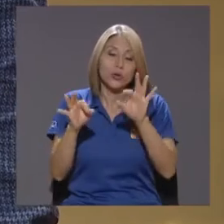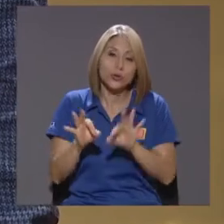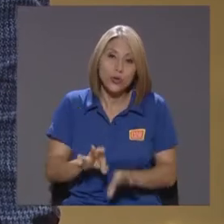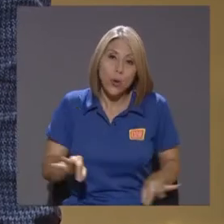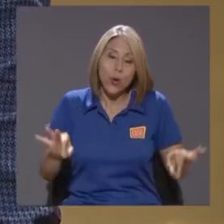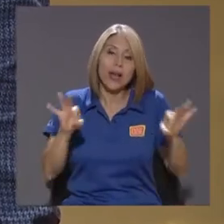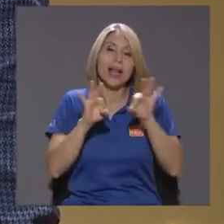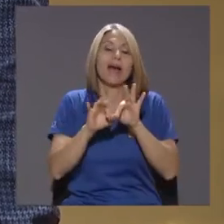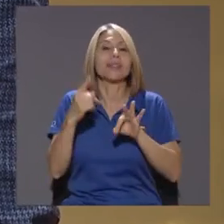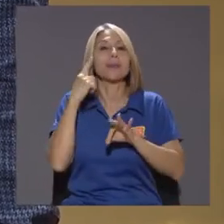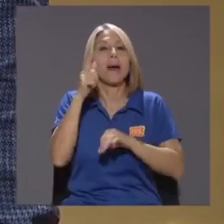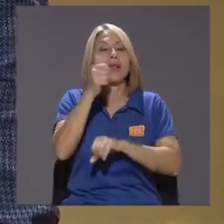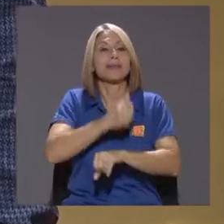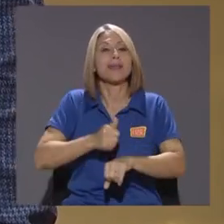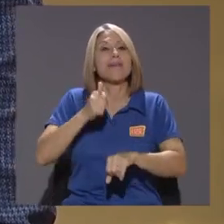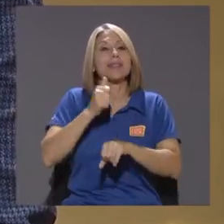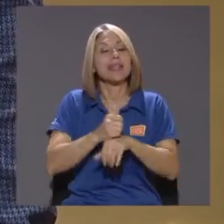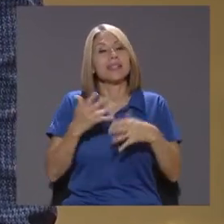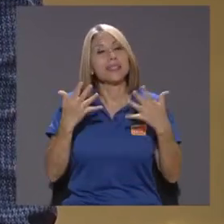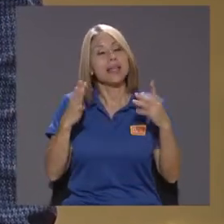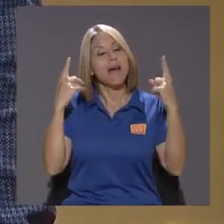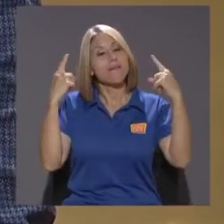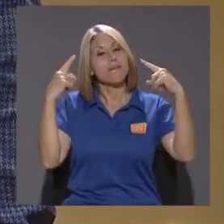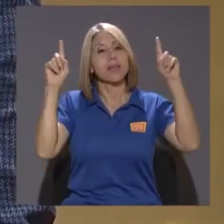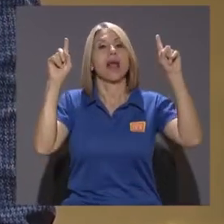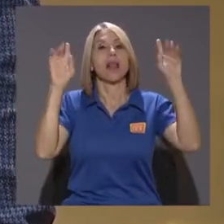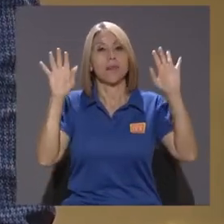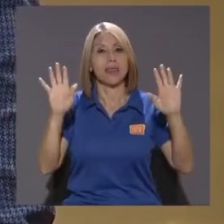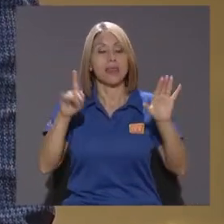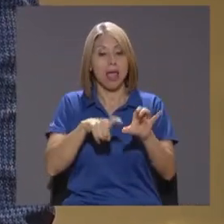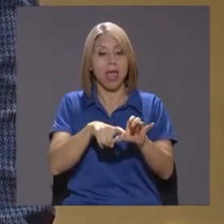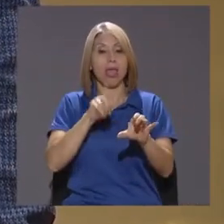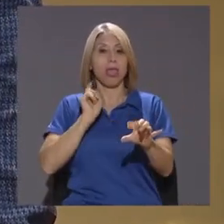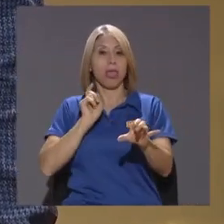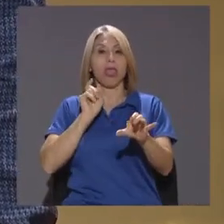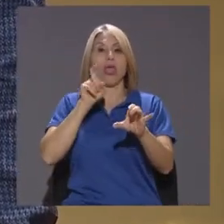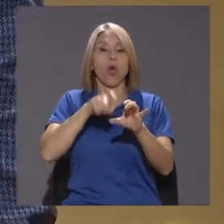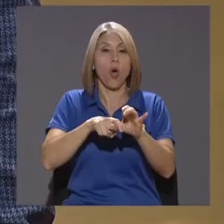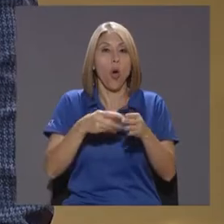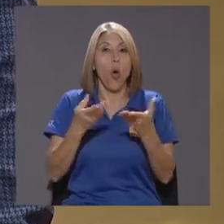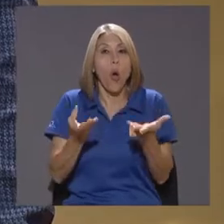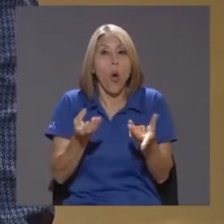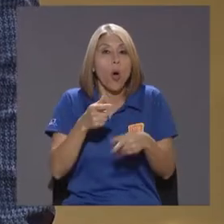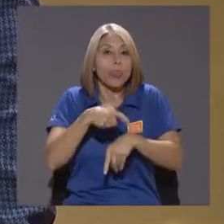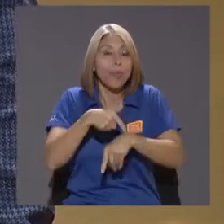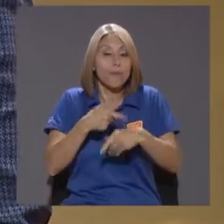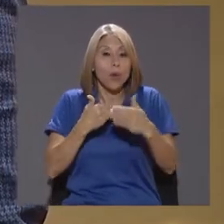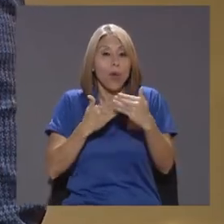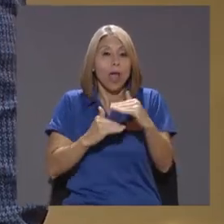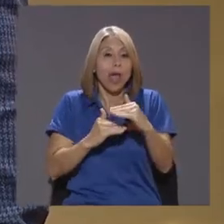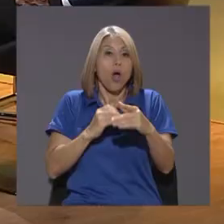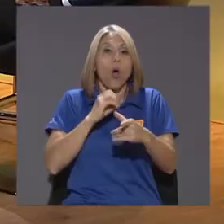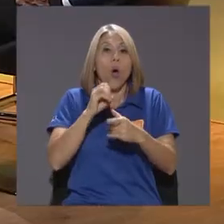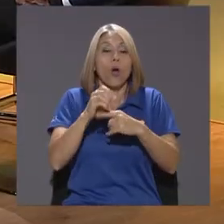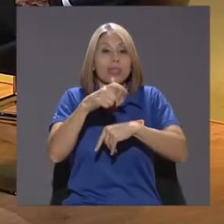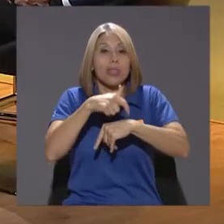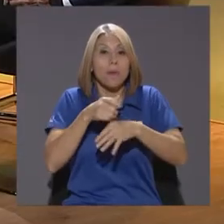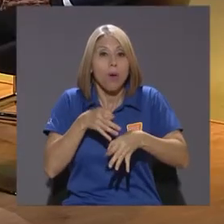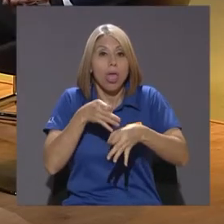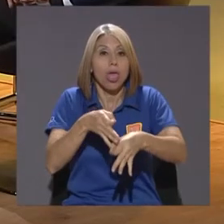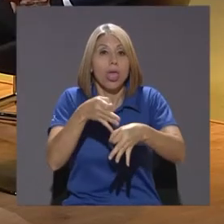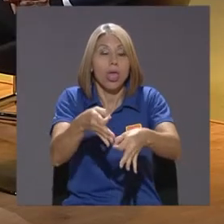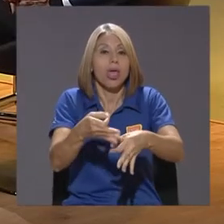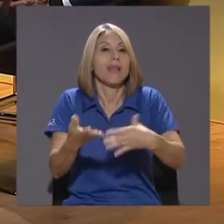Para determinar Si finalmente Se va a dar O no se va a dar La ampliación Y con qué propósito Porque Es importante